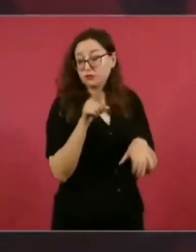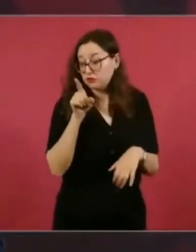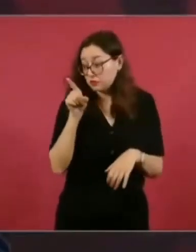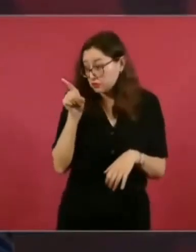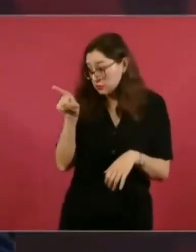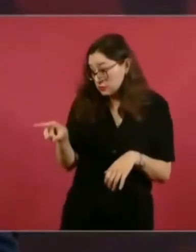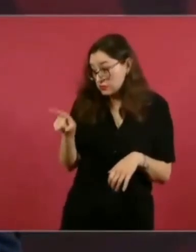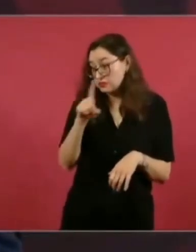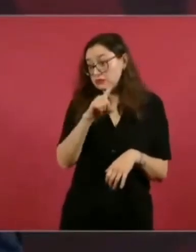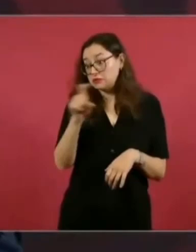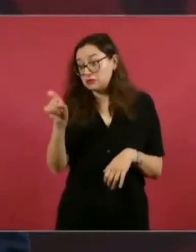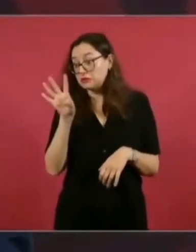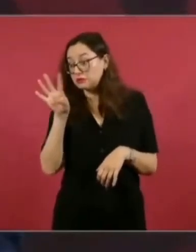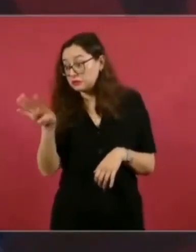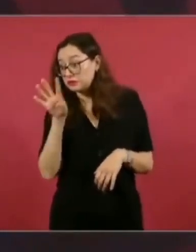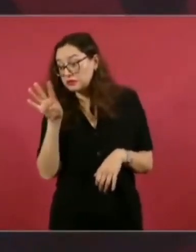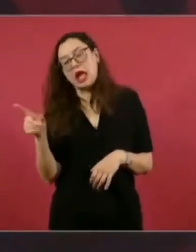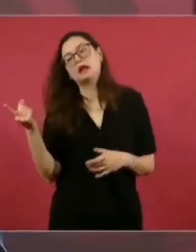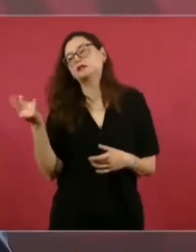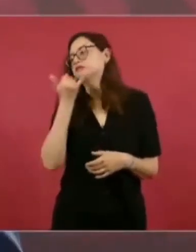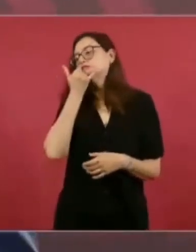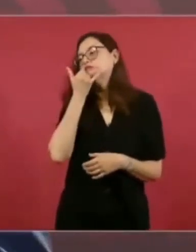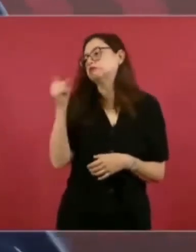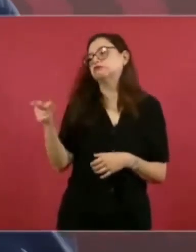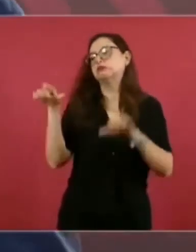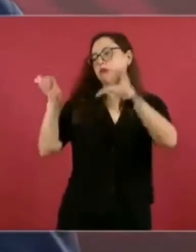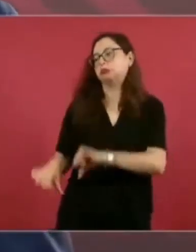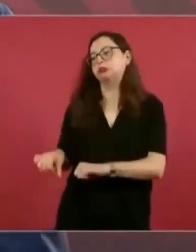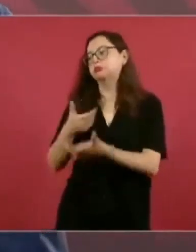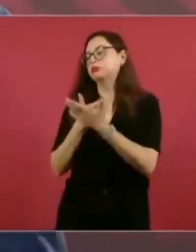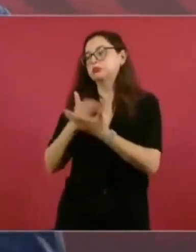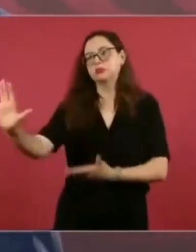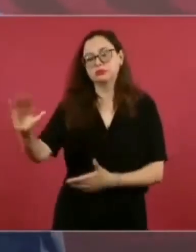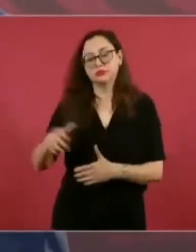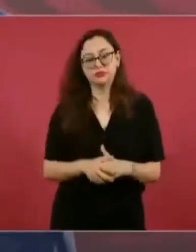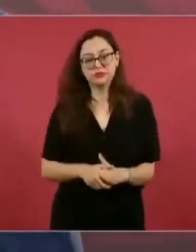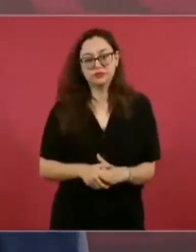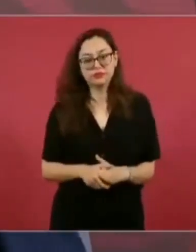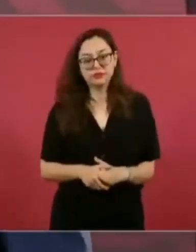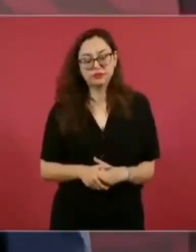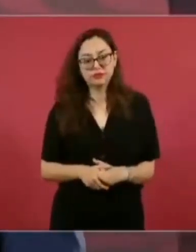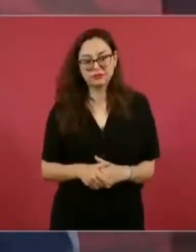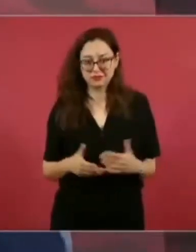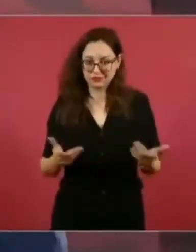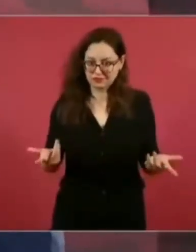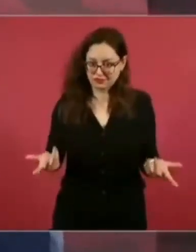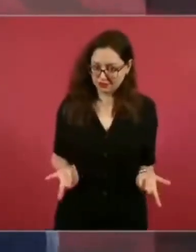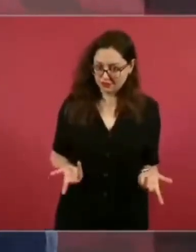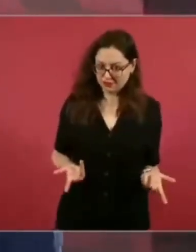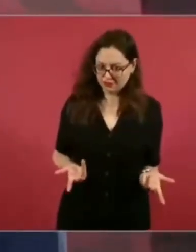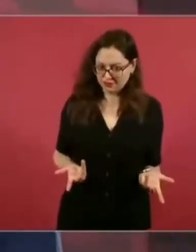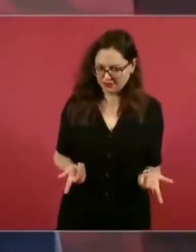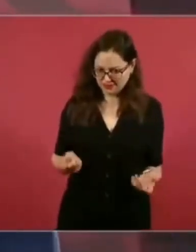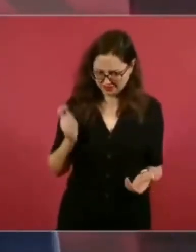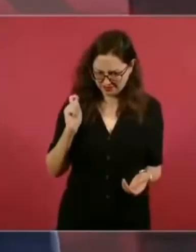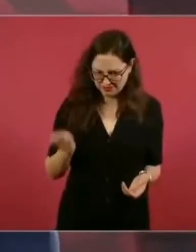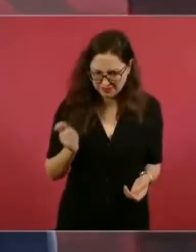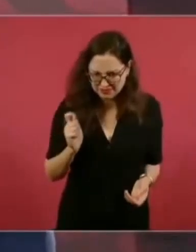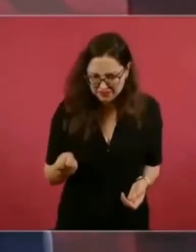bien 119 ya no entraba, pues no es que no pasara el examen,